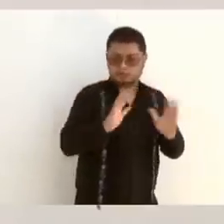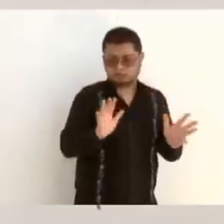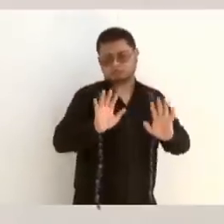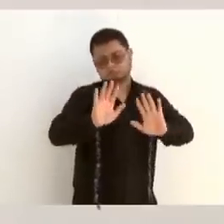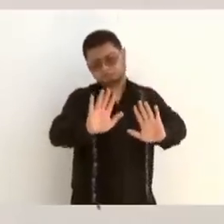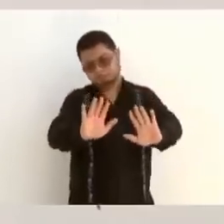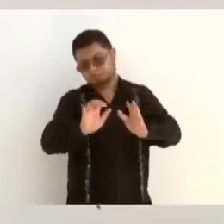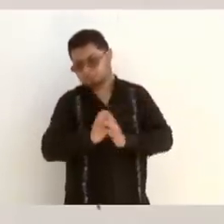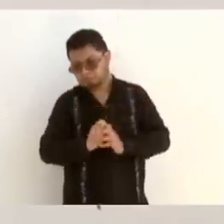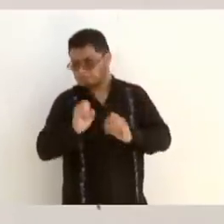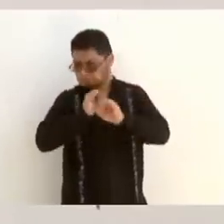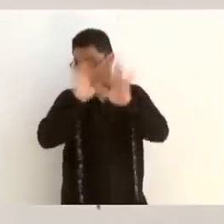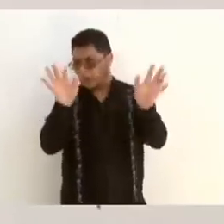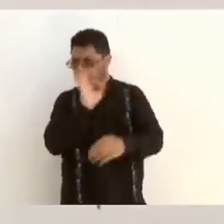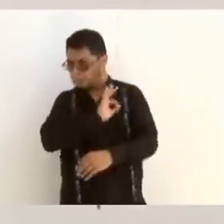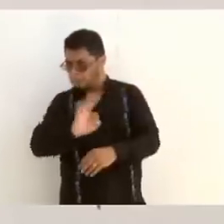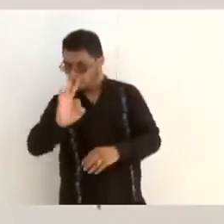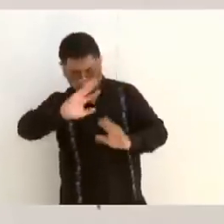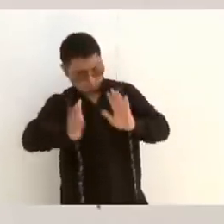se puede hacer,